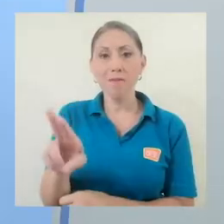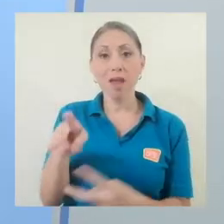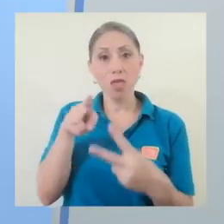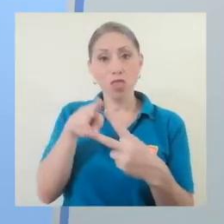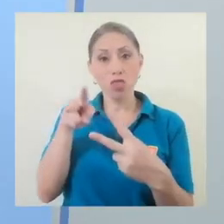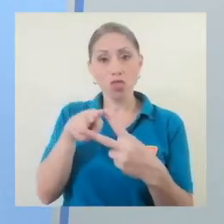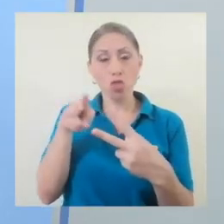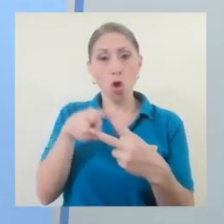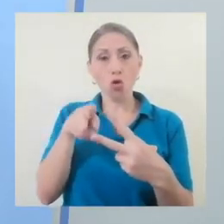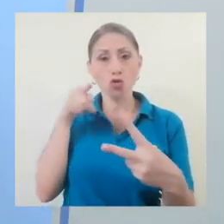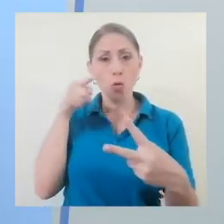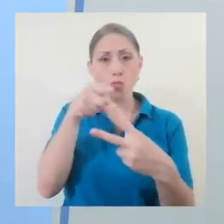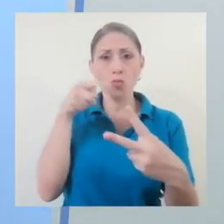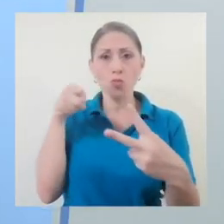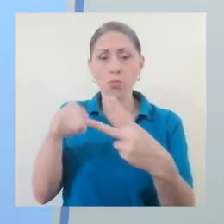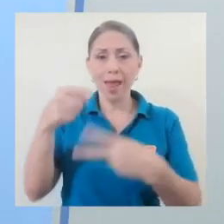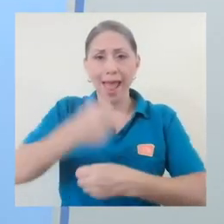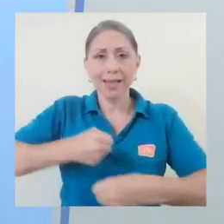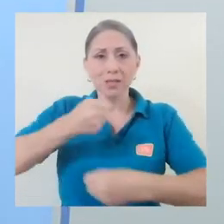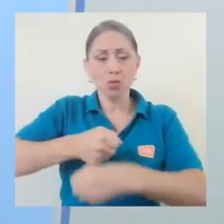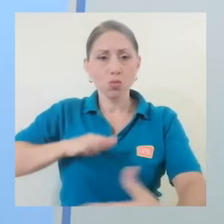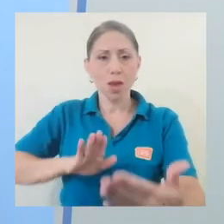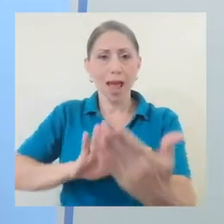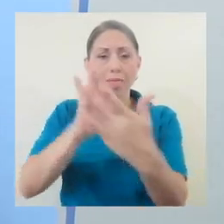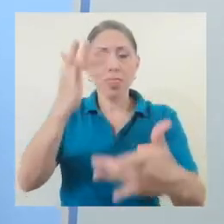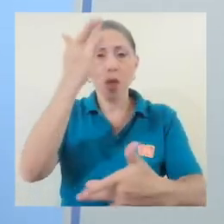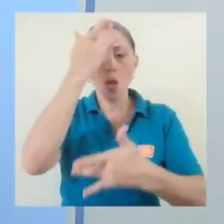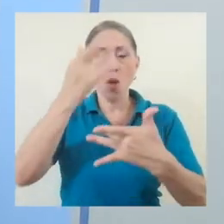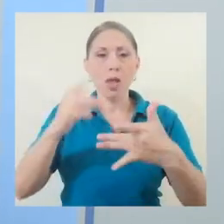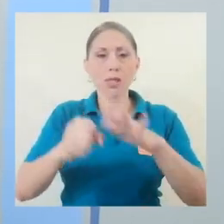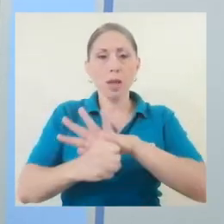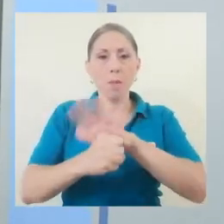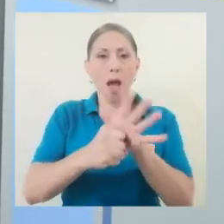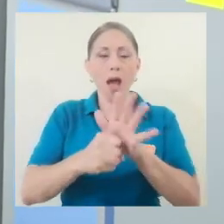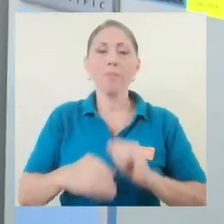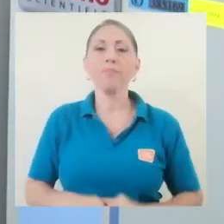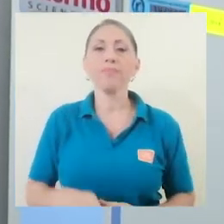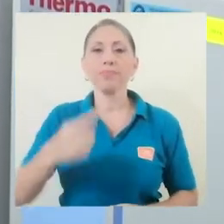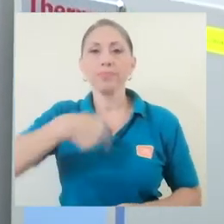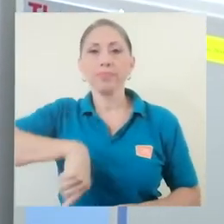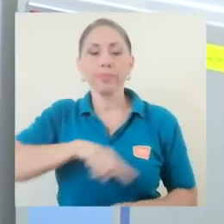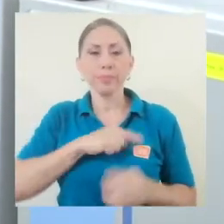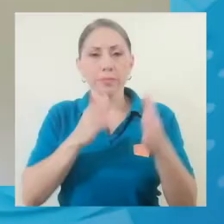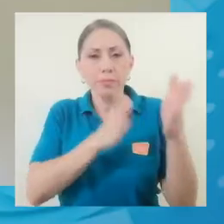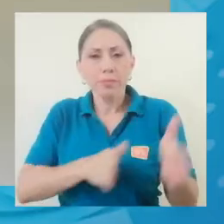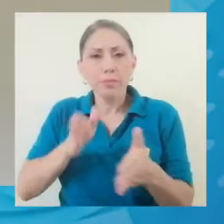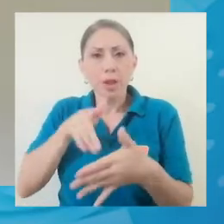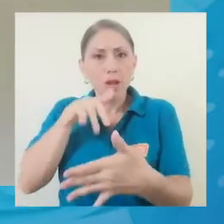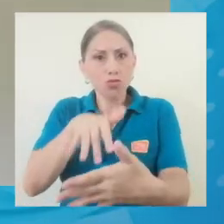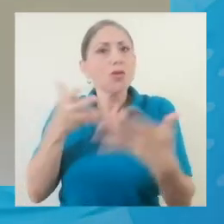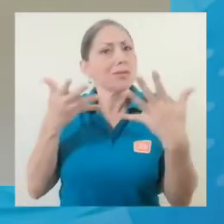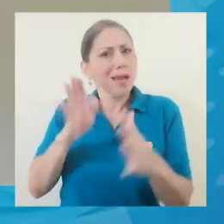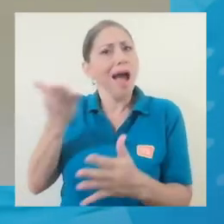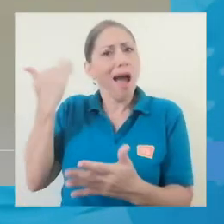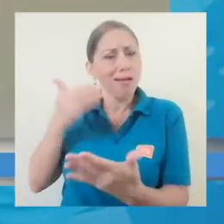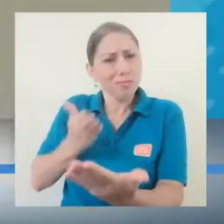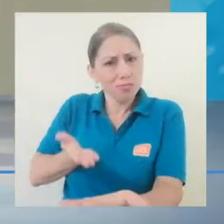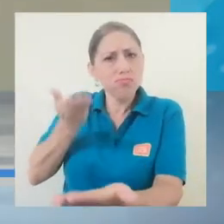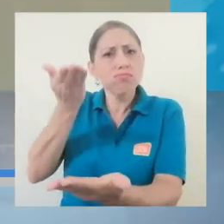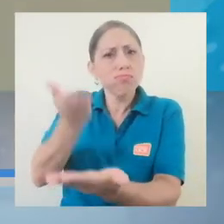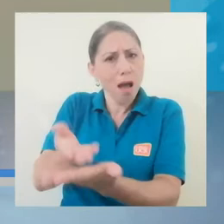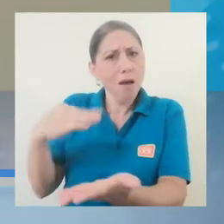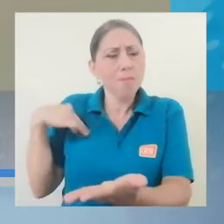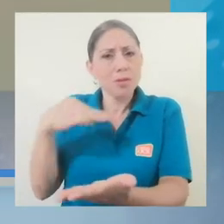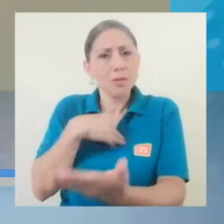tiene dos líneas de acción ante esta pandemia. Estamos planeando un estudio que ya fue planteado